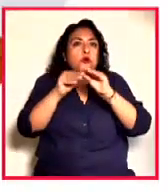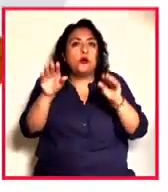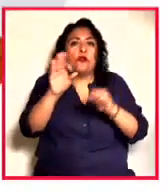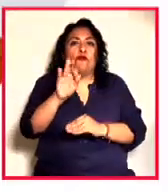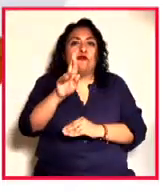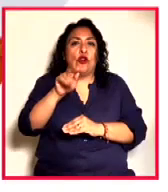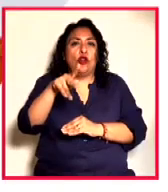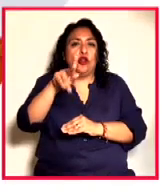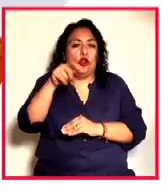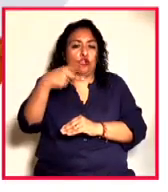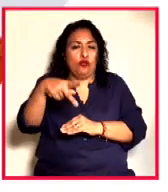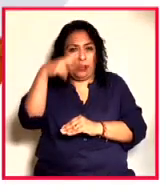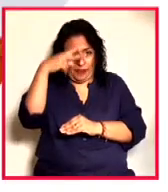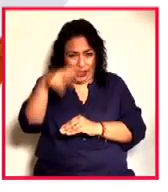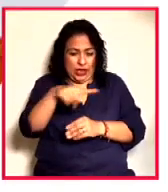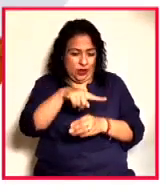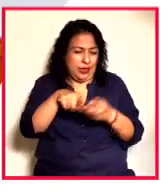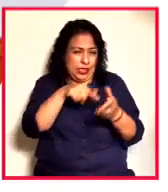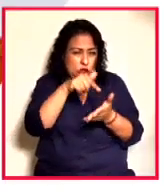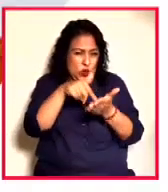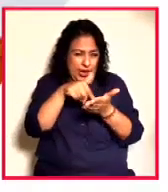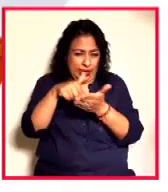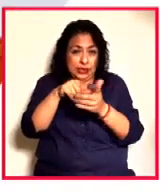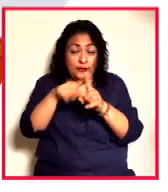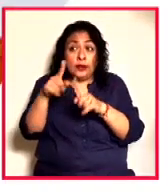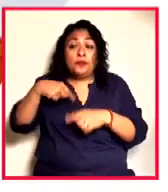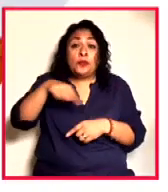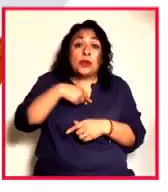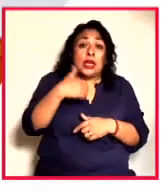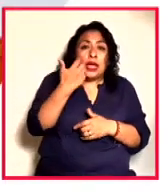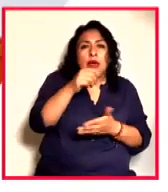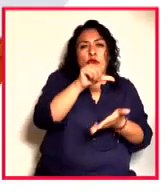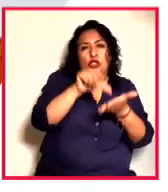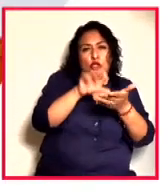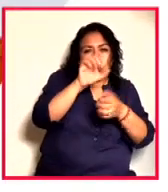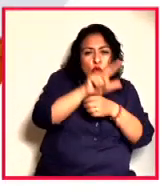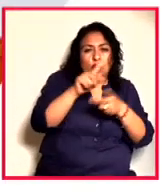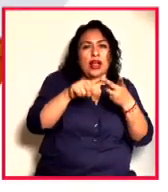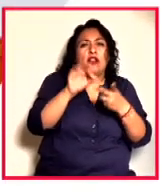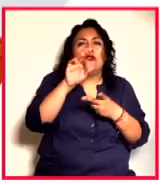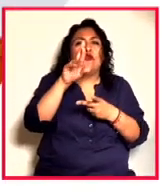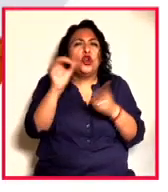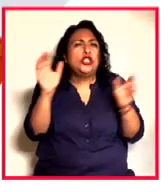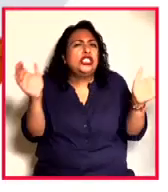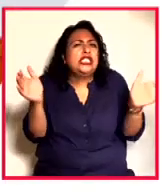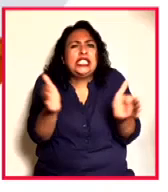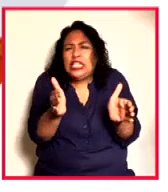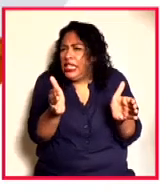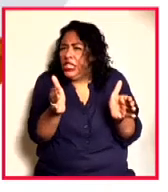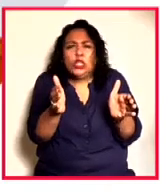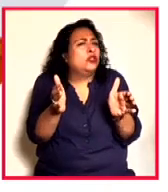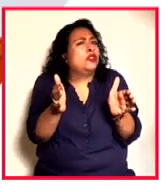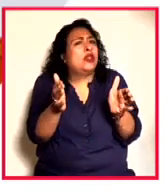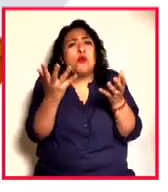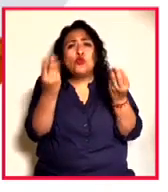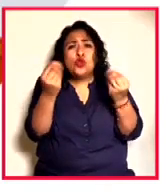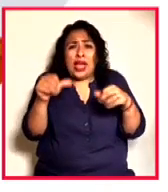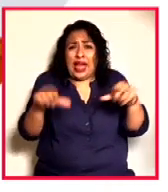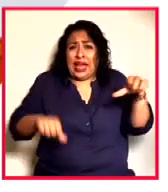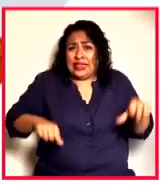mexicano. Nosotros queríamos trabajar con foros y centros culturales chiquitos que no tuvieron mucha actividad